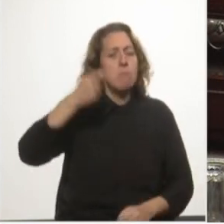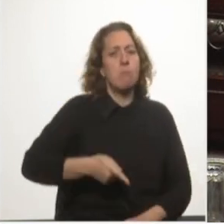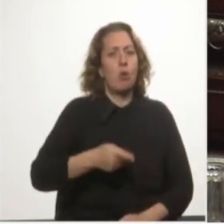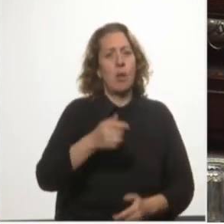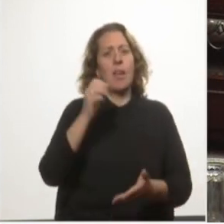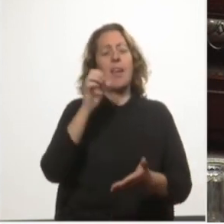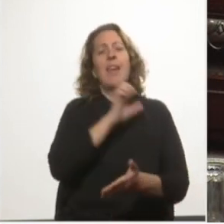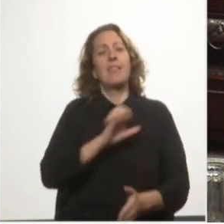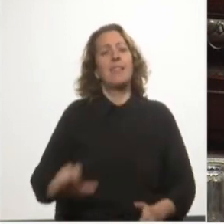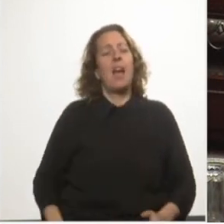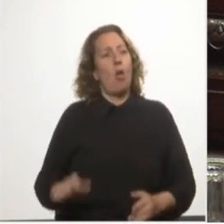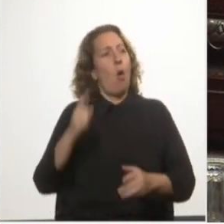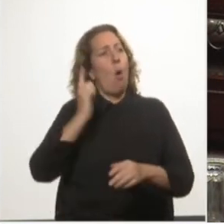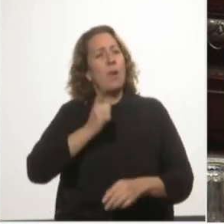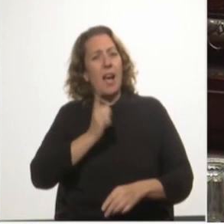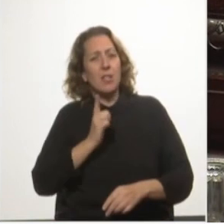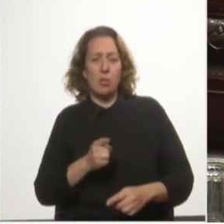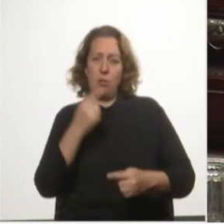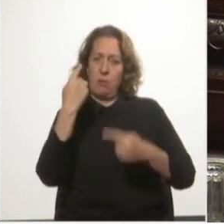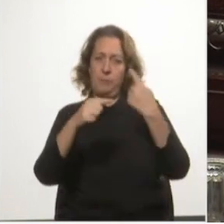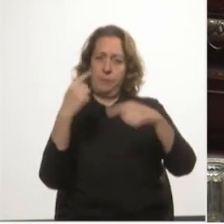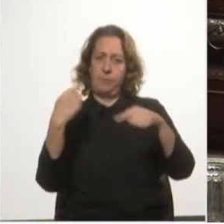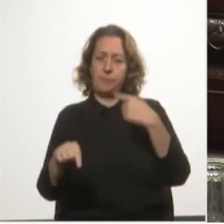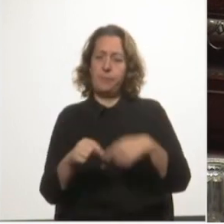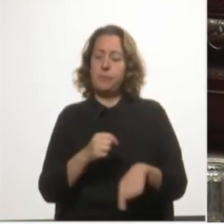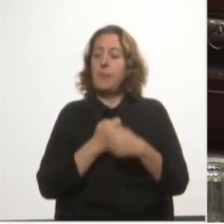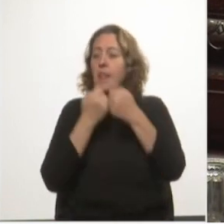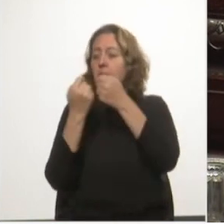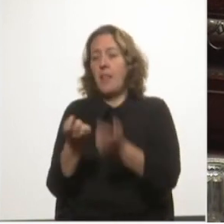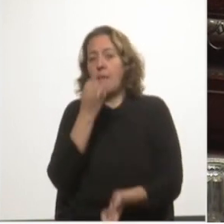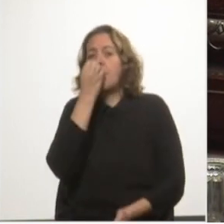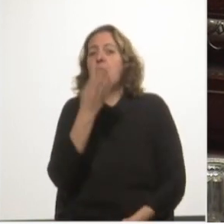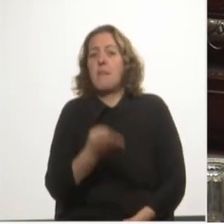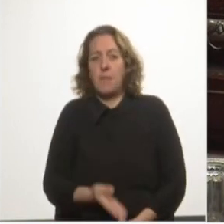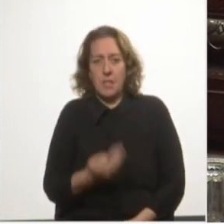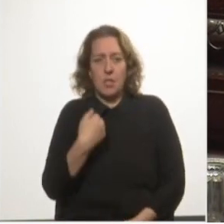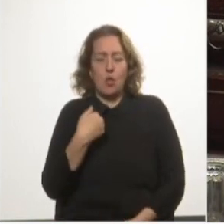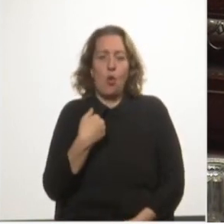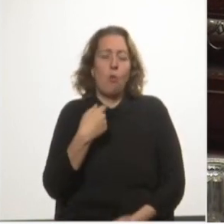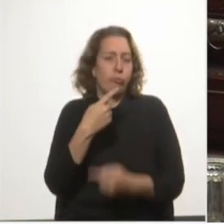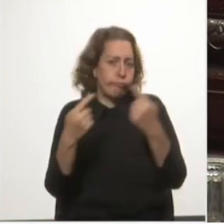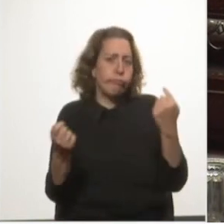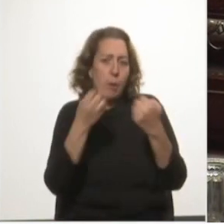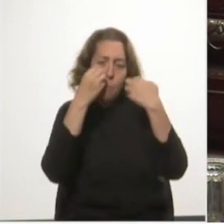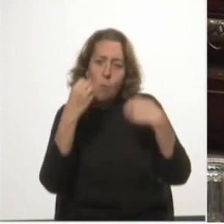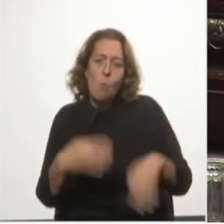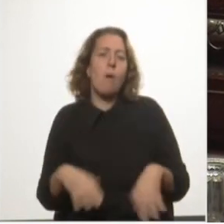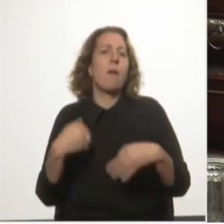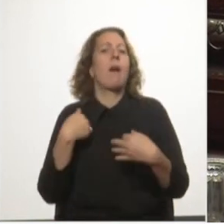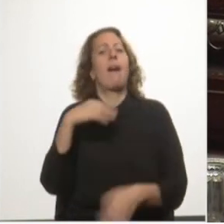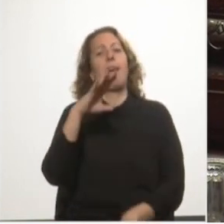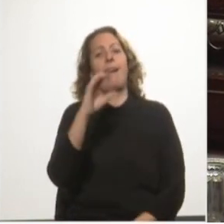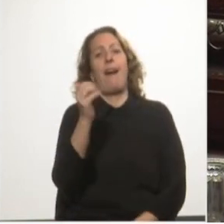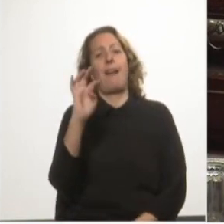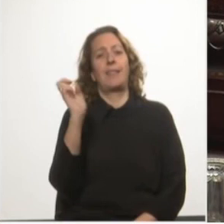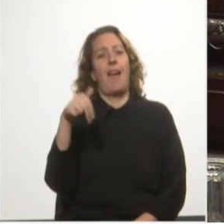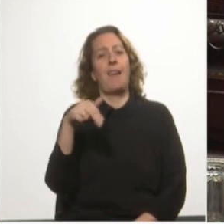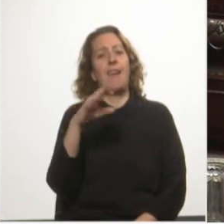traducen en otros tantos beneficios y ventajas para Catón-Nací, la corporación beneficiaria.